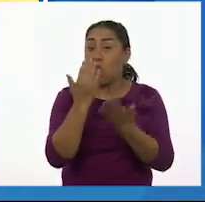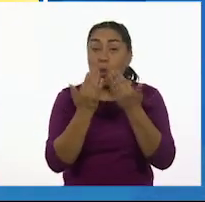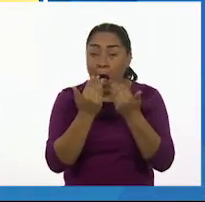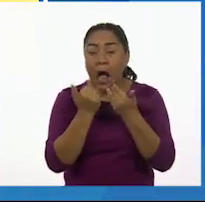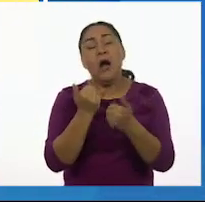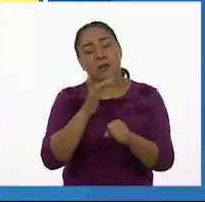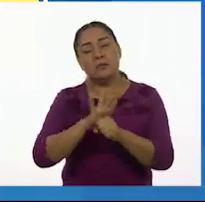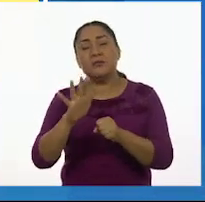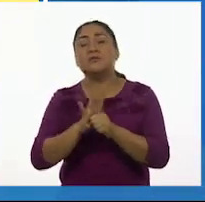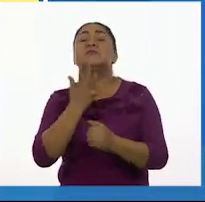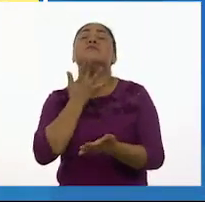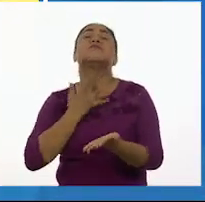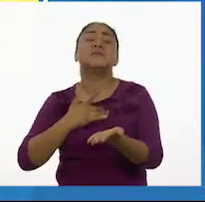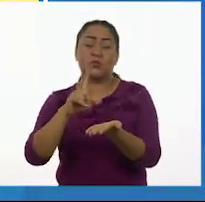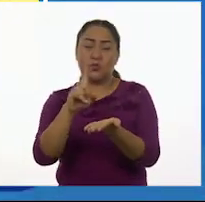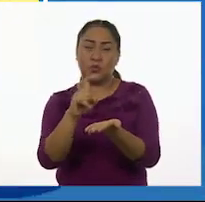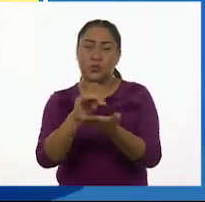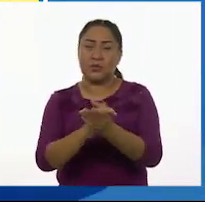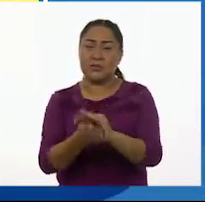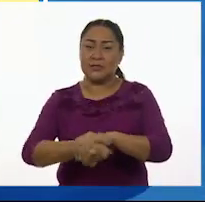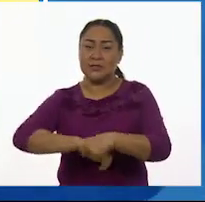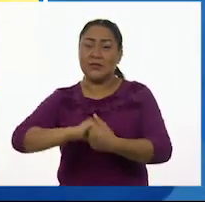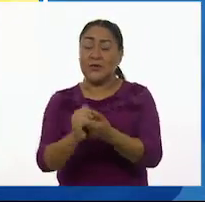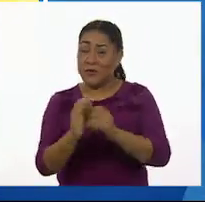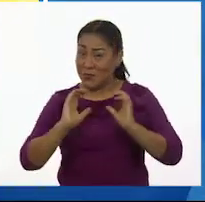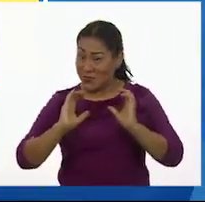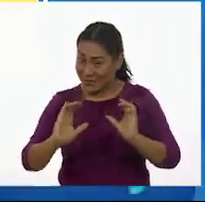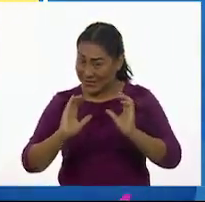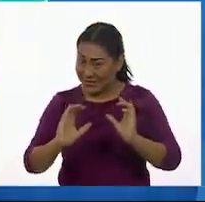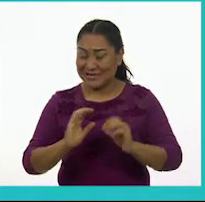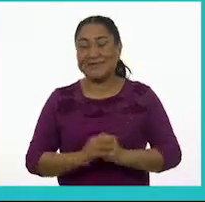usa desinfectantes a base de alcohol. ¡Cuídate!